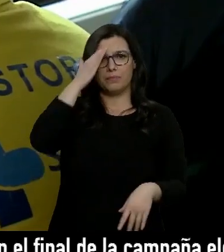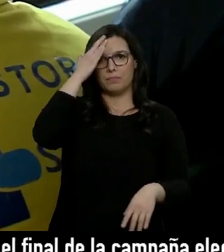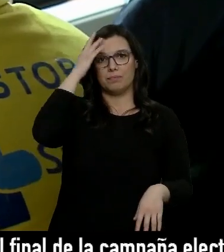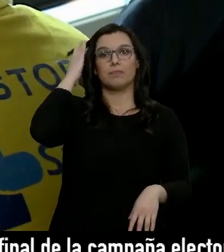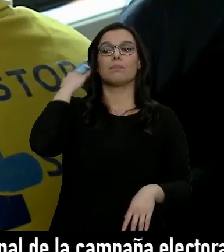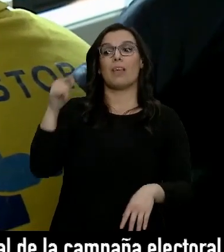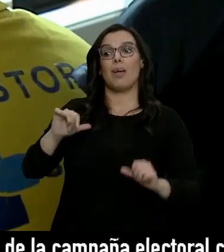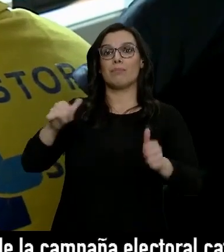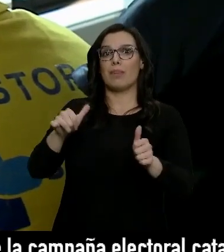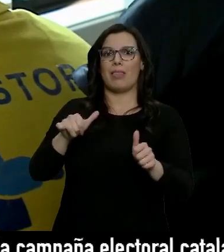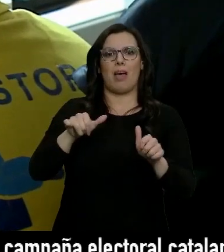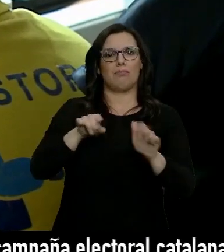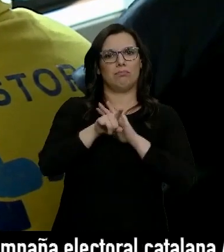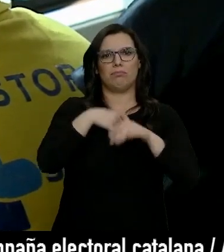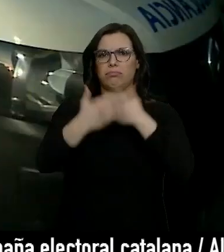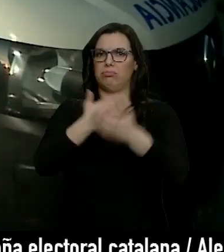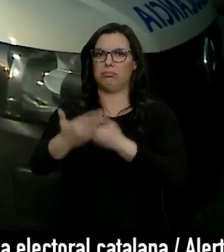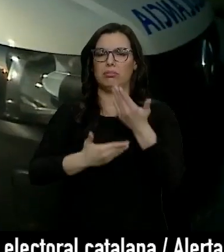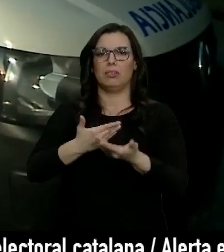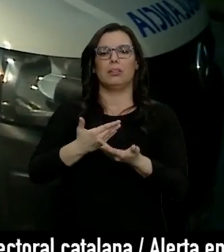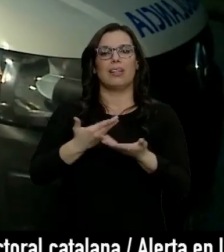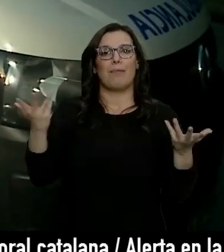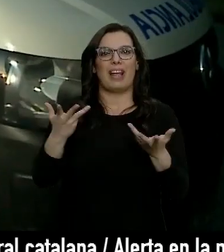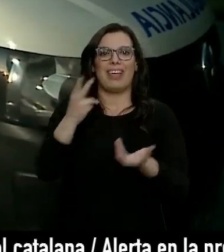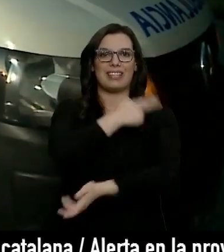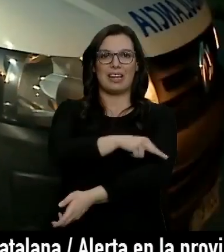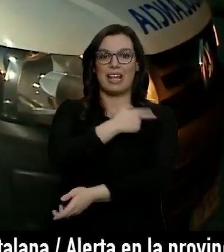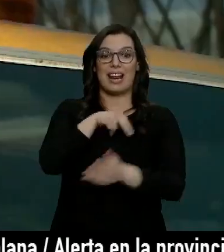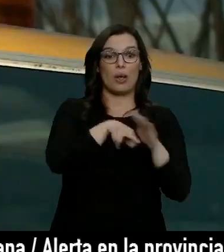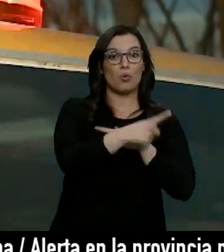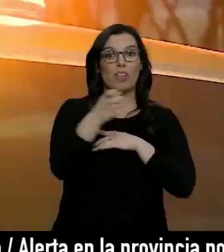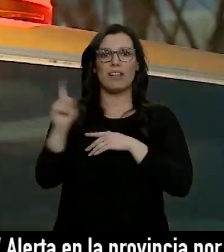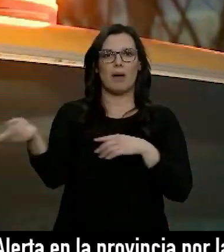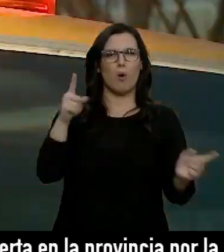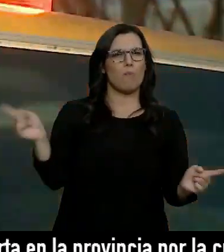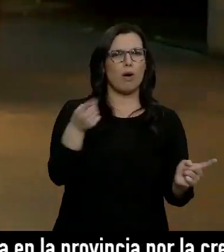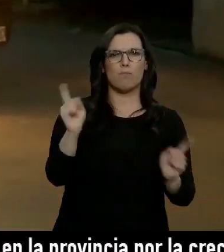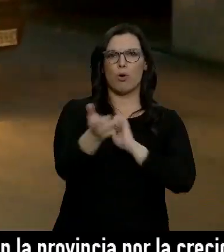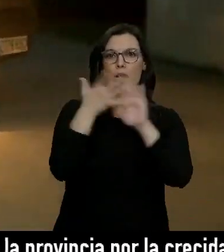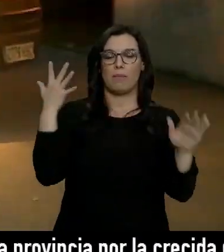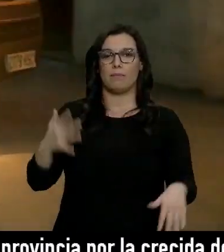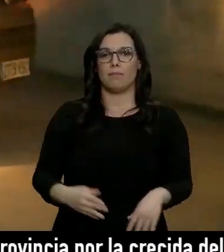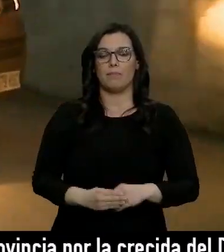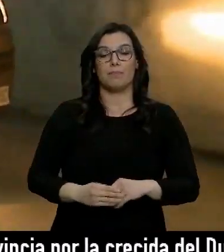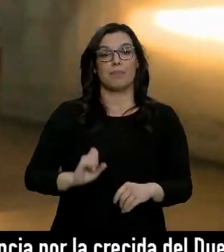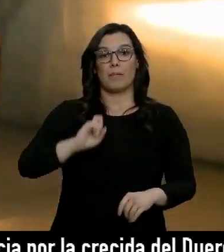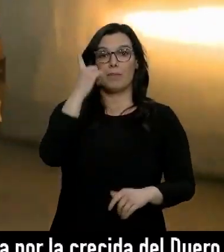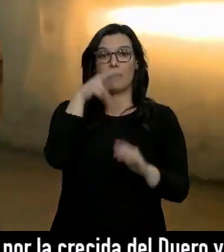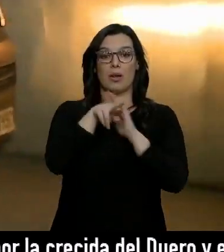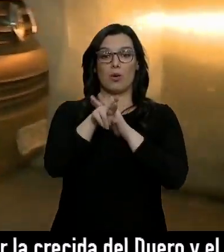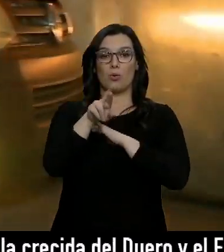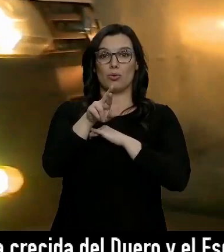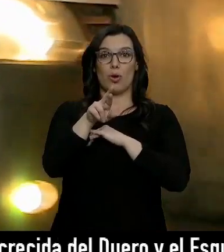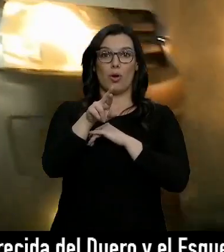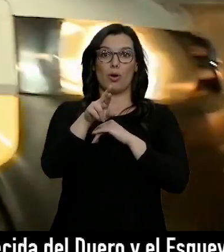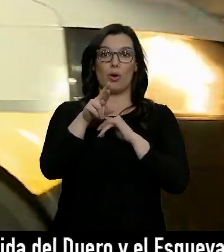Desde aquí ponen en marcha el operativo de emergencias sanitarias. Mandan los recursos necesarios cuanto antes. Es el primer recurso que va a llegar